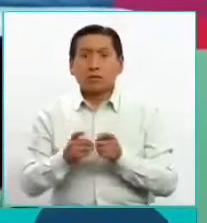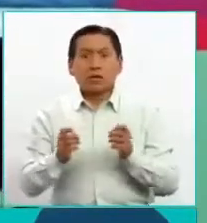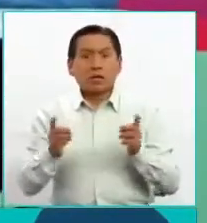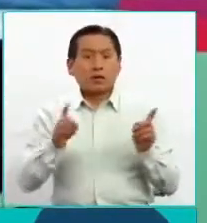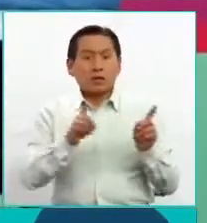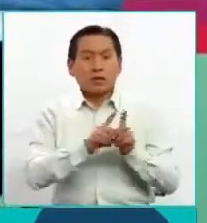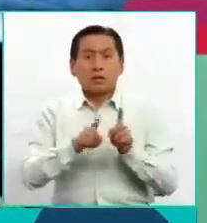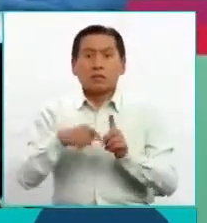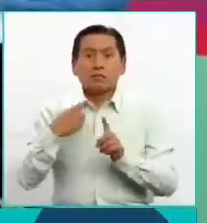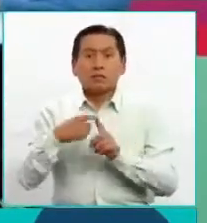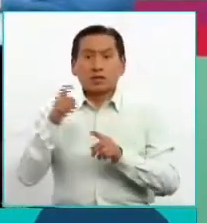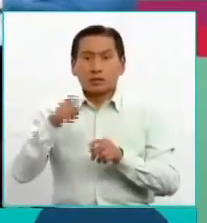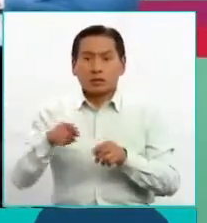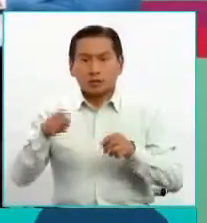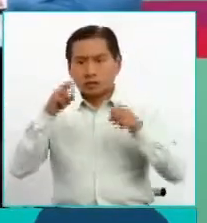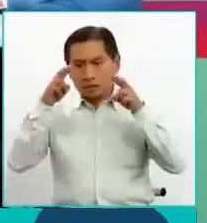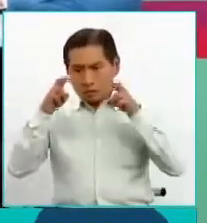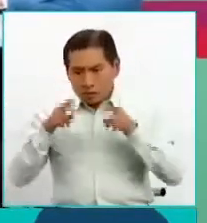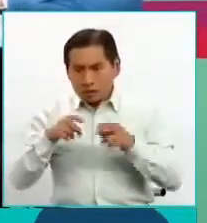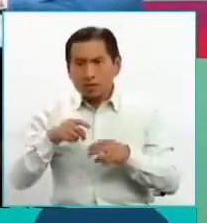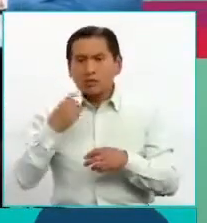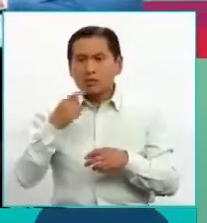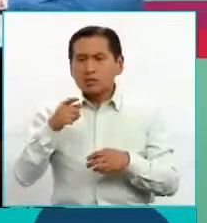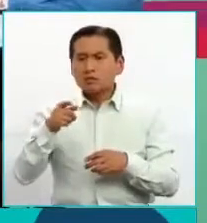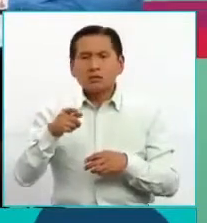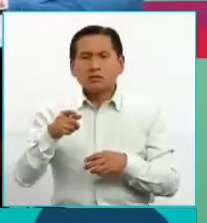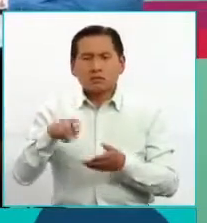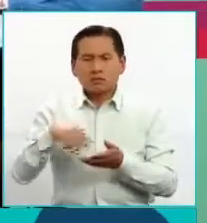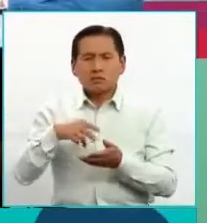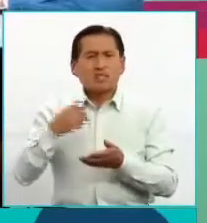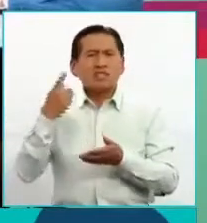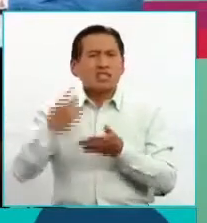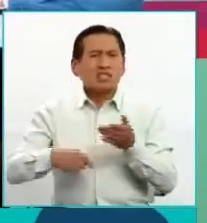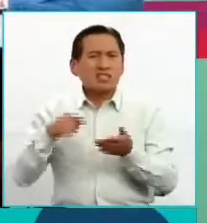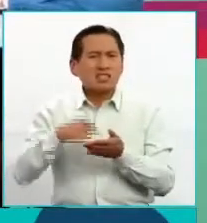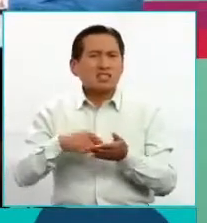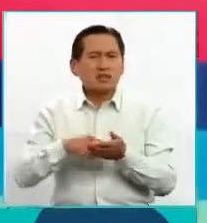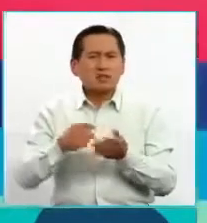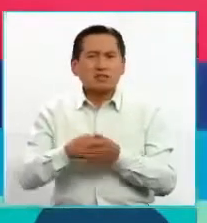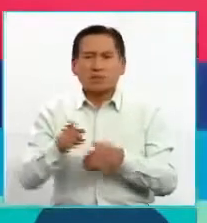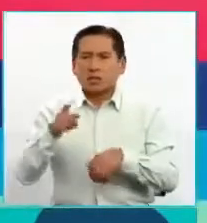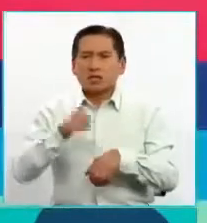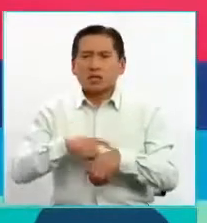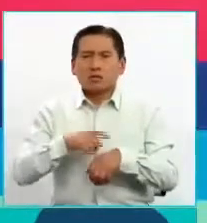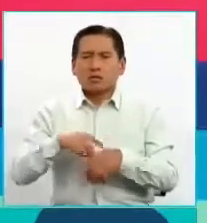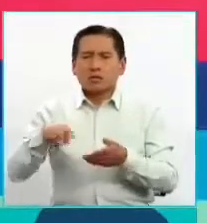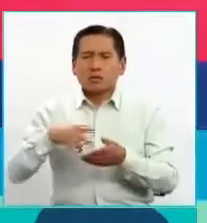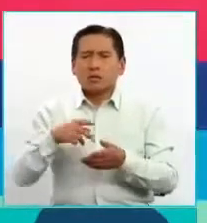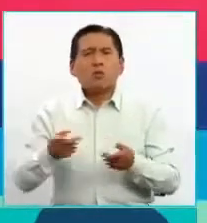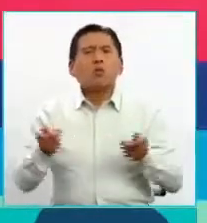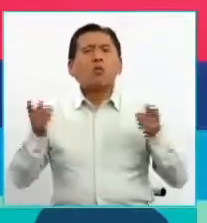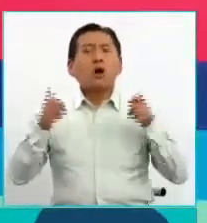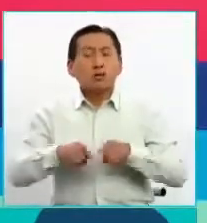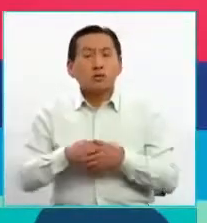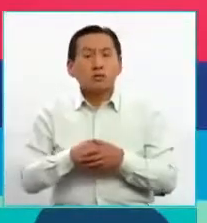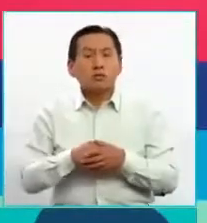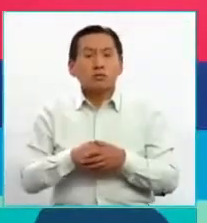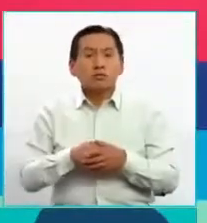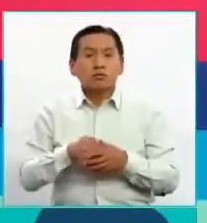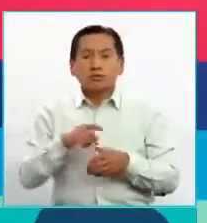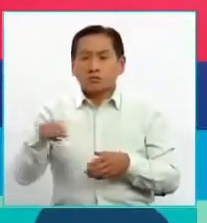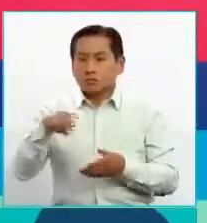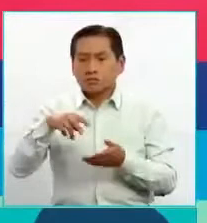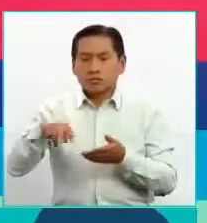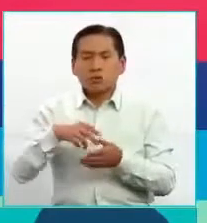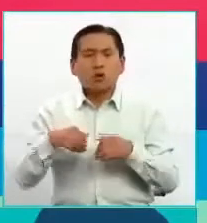que empezar a hacer la investigación, ¿qué es la Jonjota? ¿En qué tiempo se baila la Jonjota? El chivo del